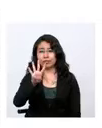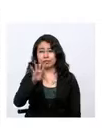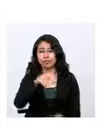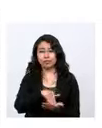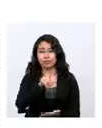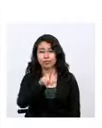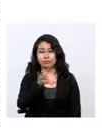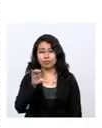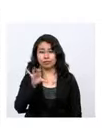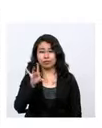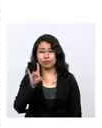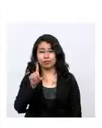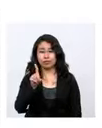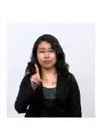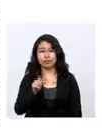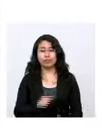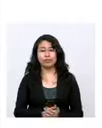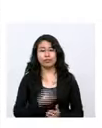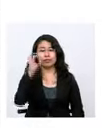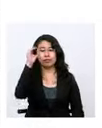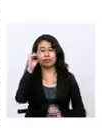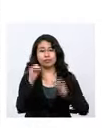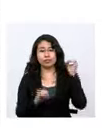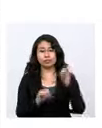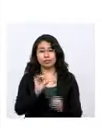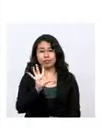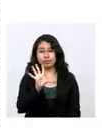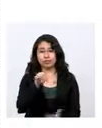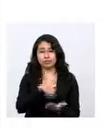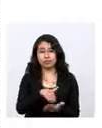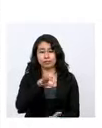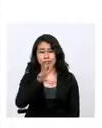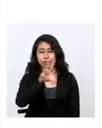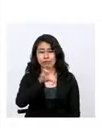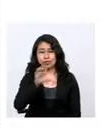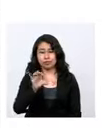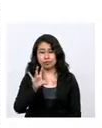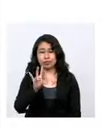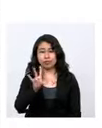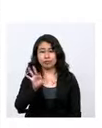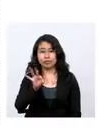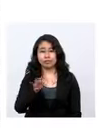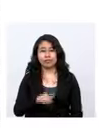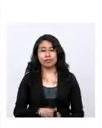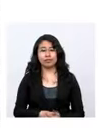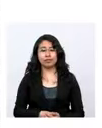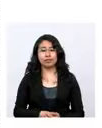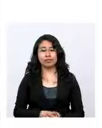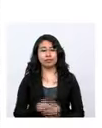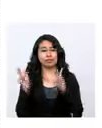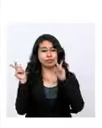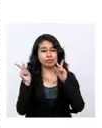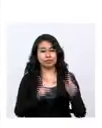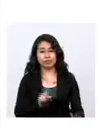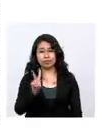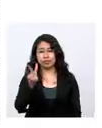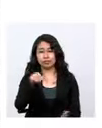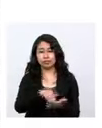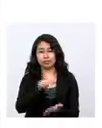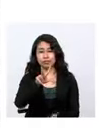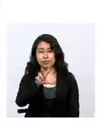.181, Oruro, 5.679, Pando, 2